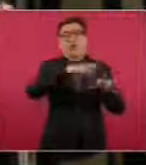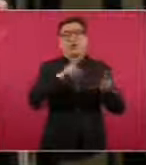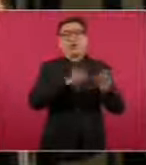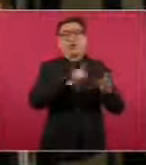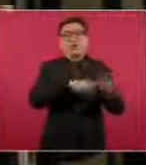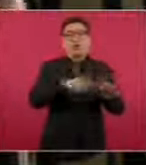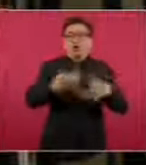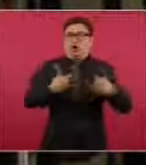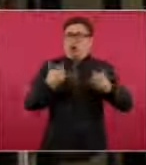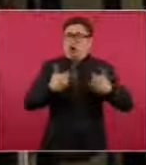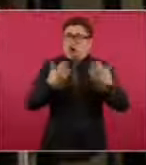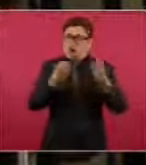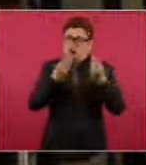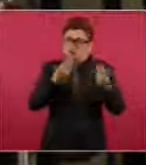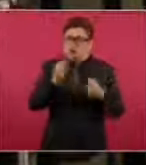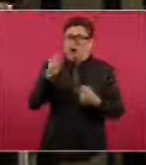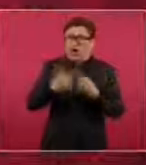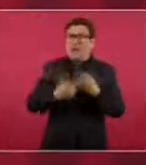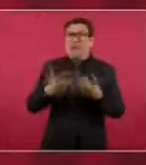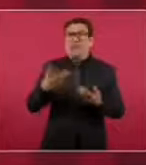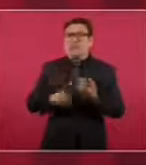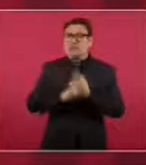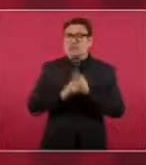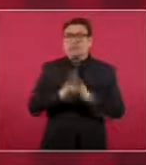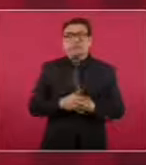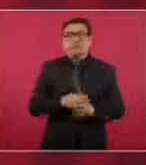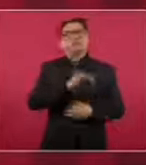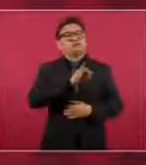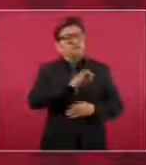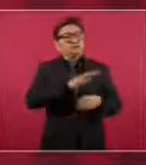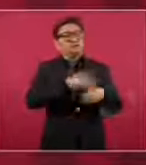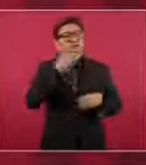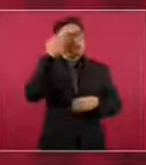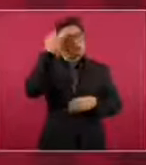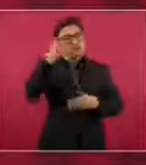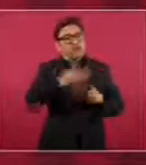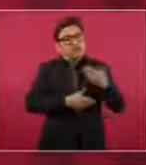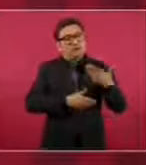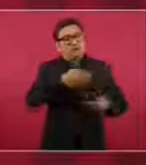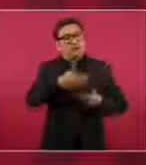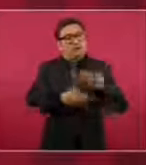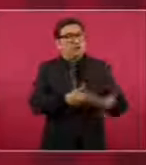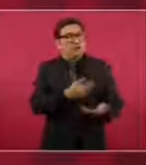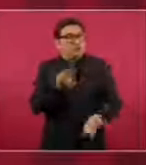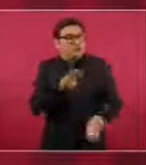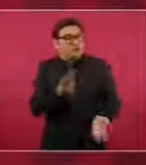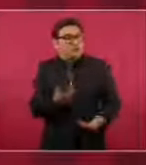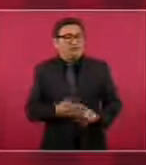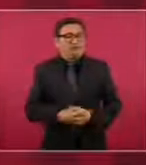vemos los videos, son puros jóvenes, presidente. Sí, porque es un proceso que lleva tiempo,